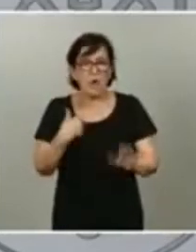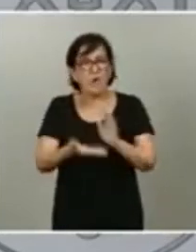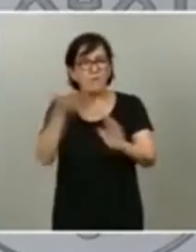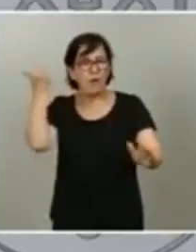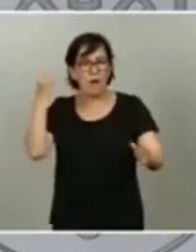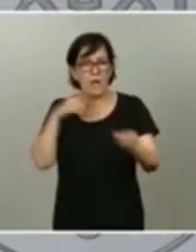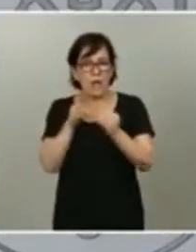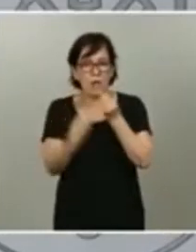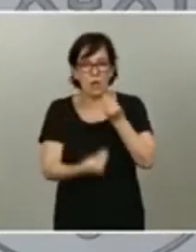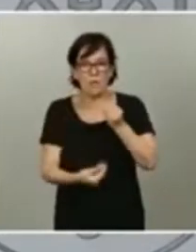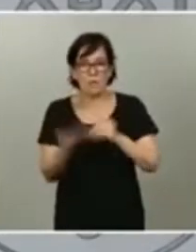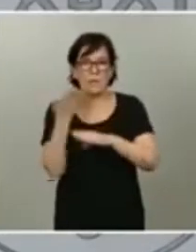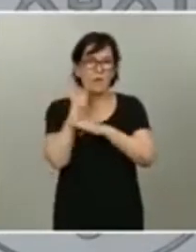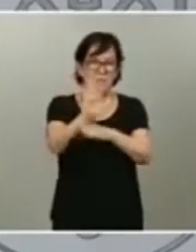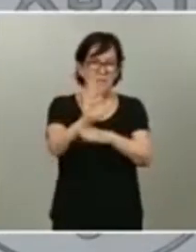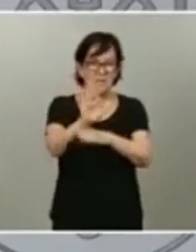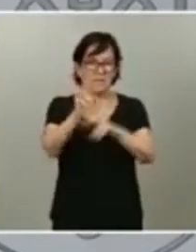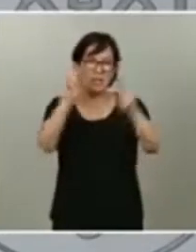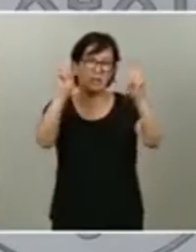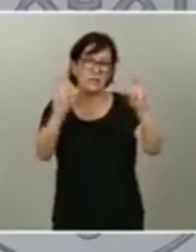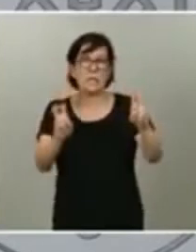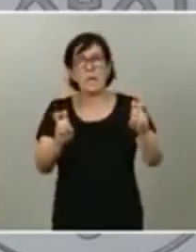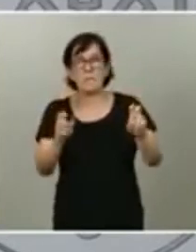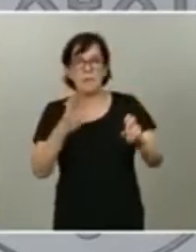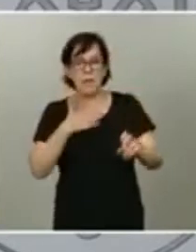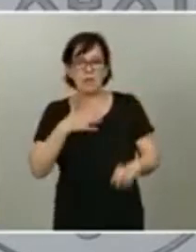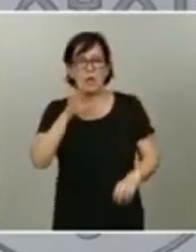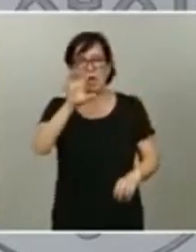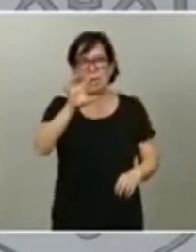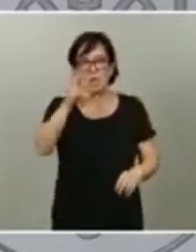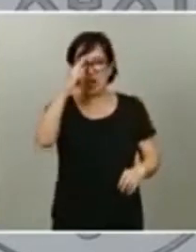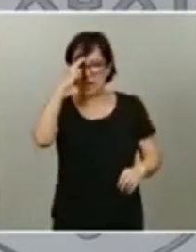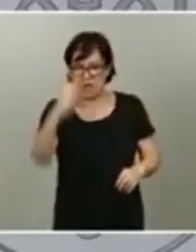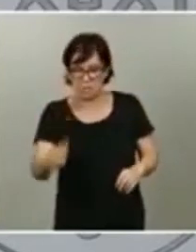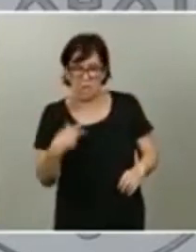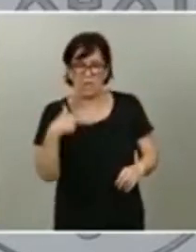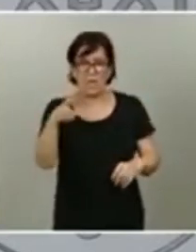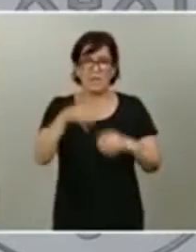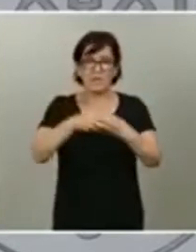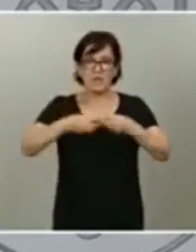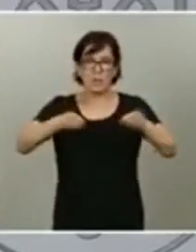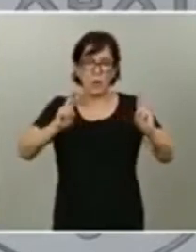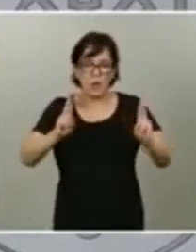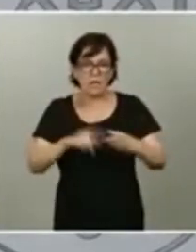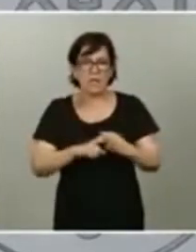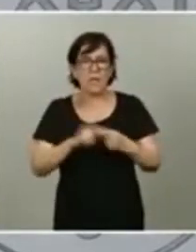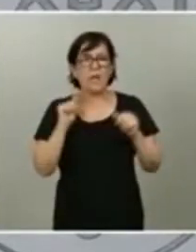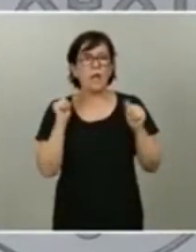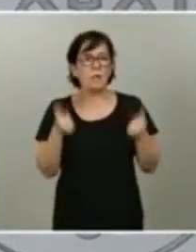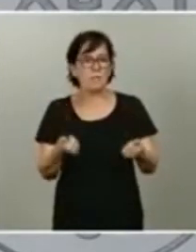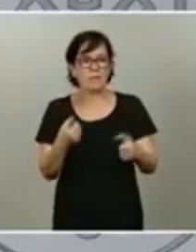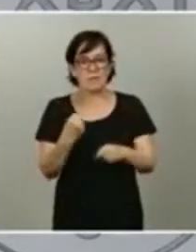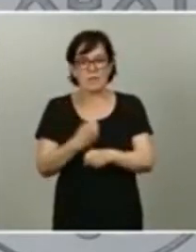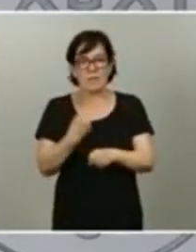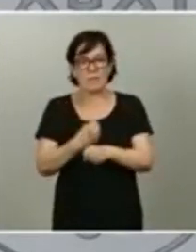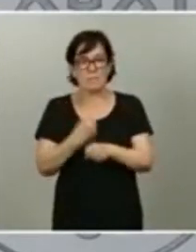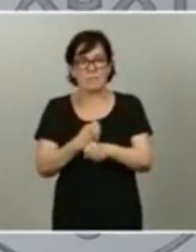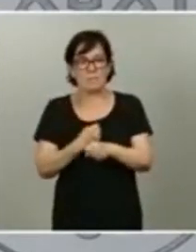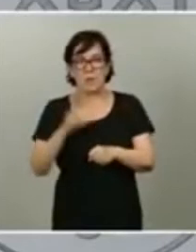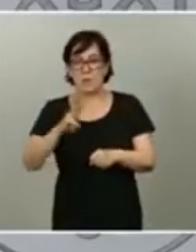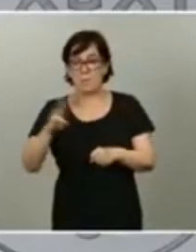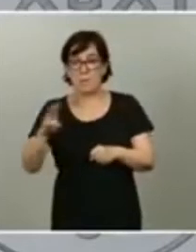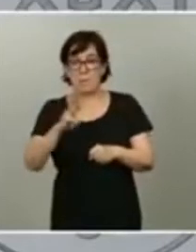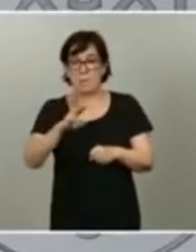presentó respecto a que en nuestro país no se respetan los derechos democráticos y que empiece a trabajar para que el partido popular europeo